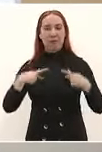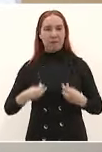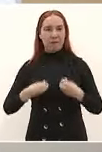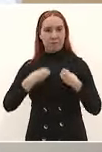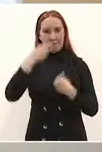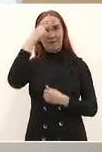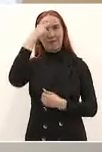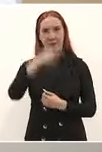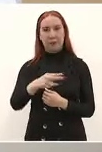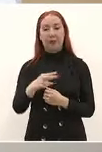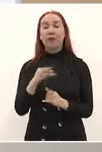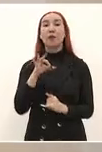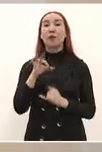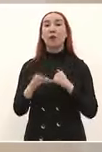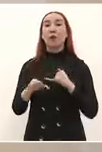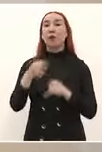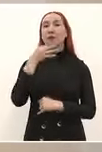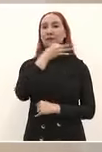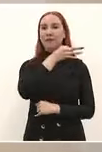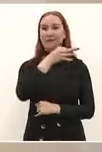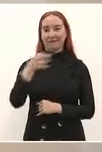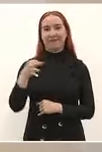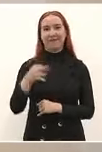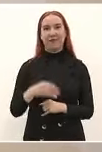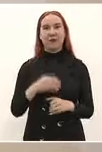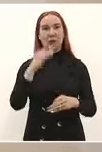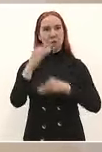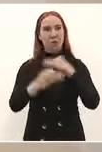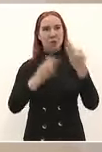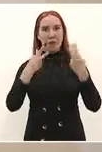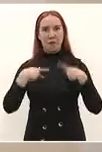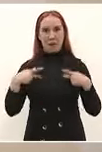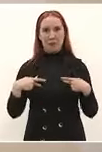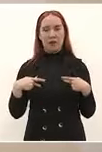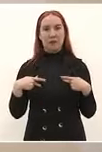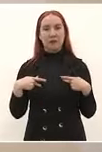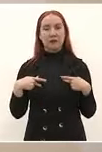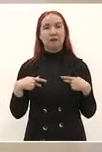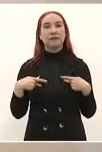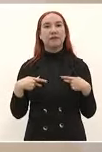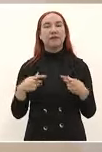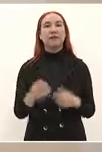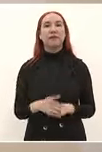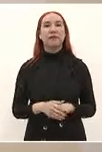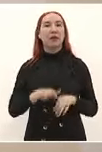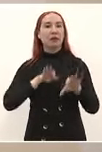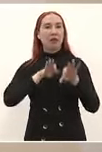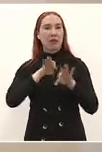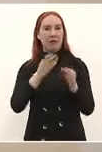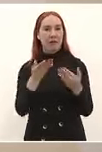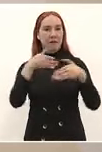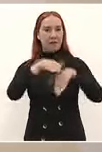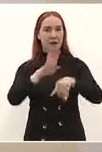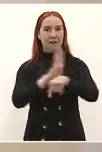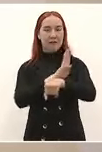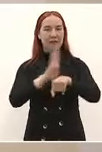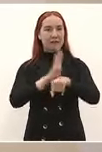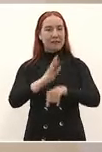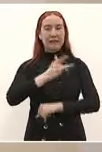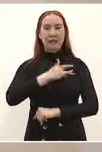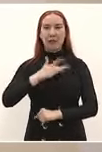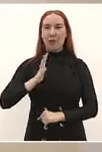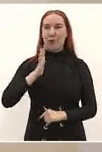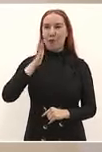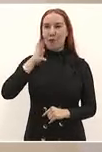les comento que quienes formamos parte del bienestar del banco del bienestar estamos muy orgullosos de contribuir